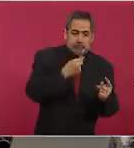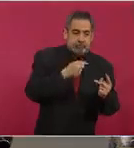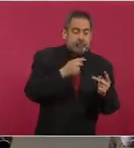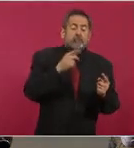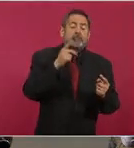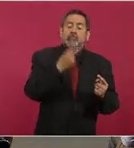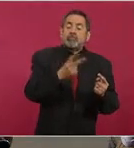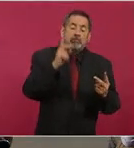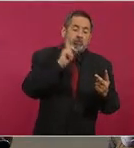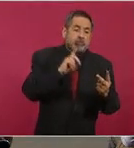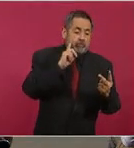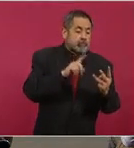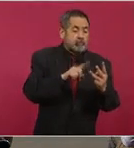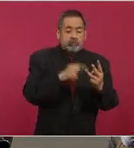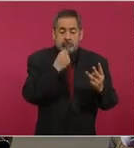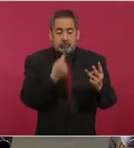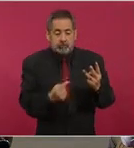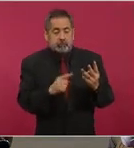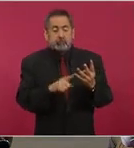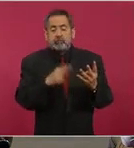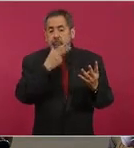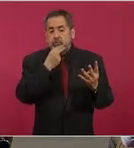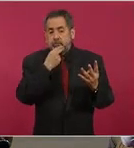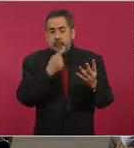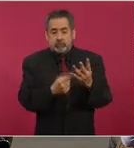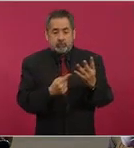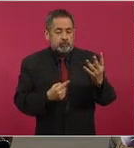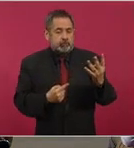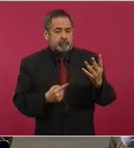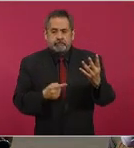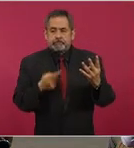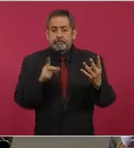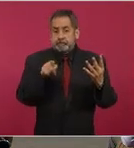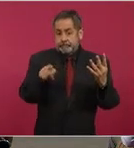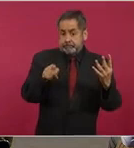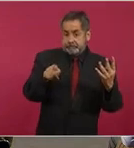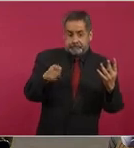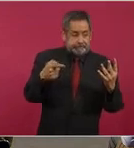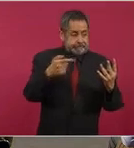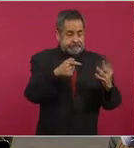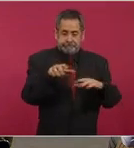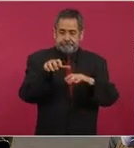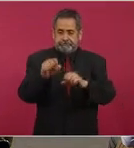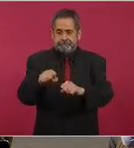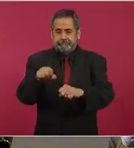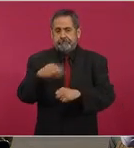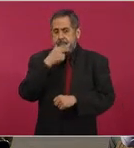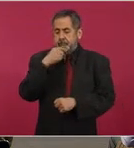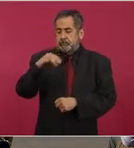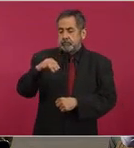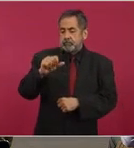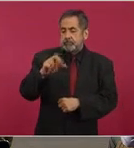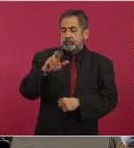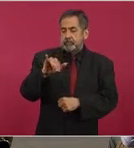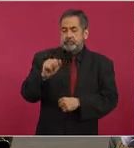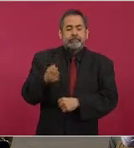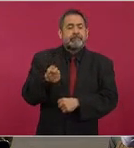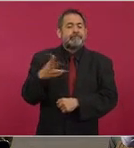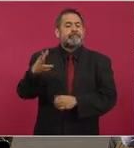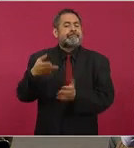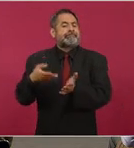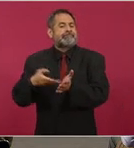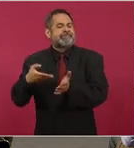una menor de edad y un masculino, pero ya está detenido Mario Avisaíen, alias El Mecánico,